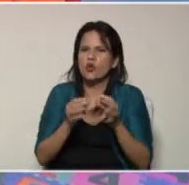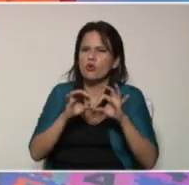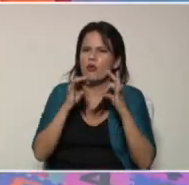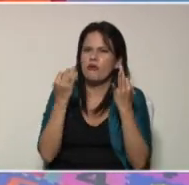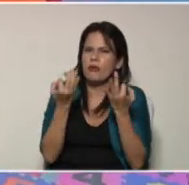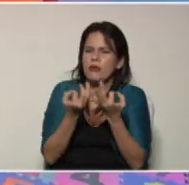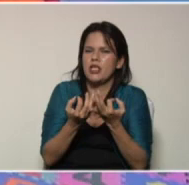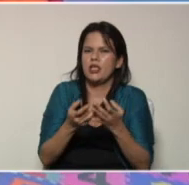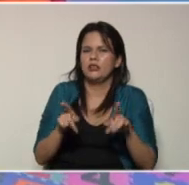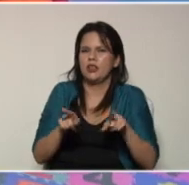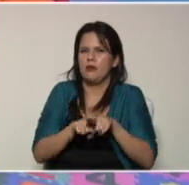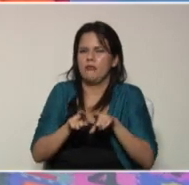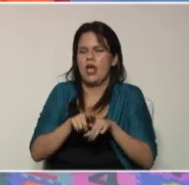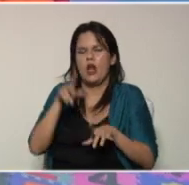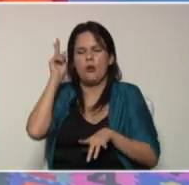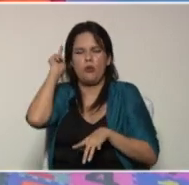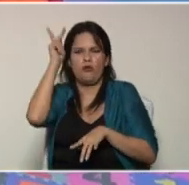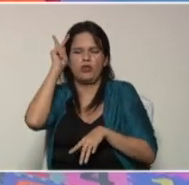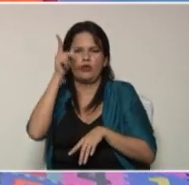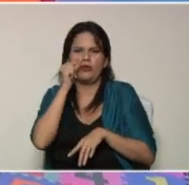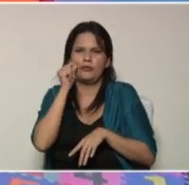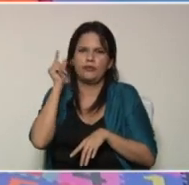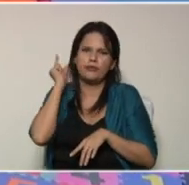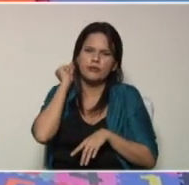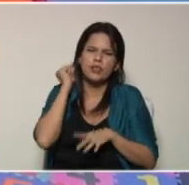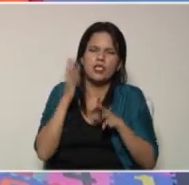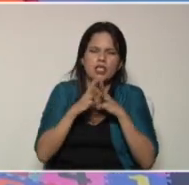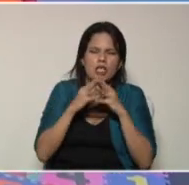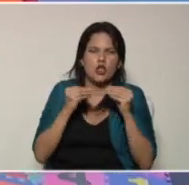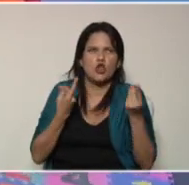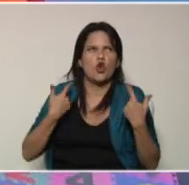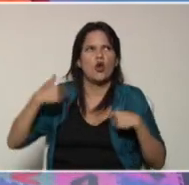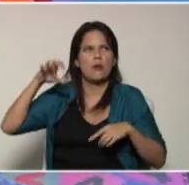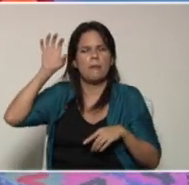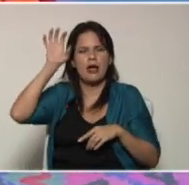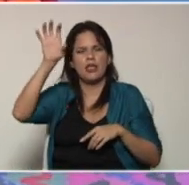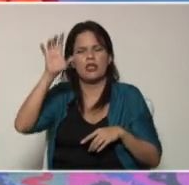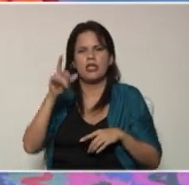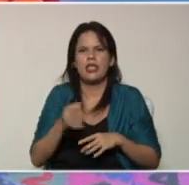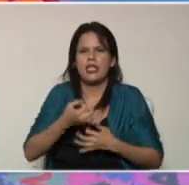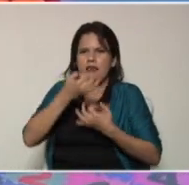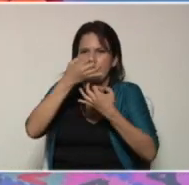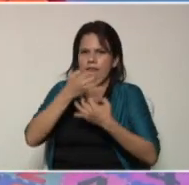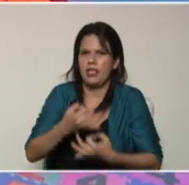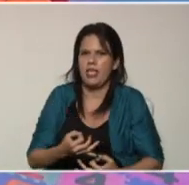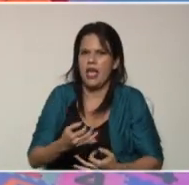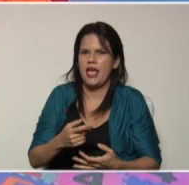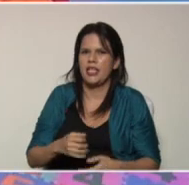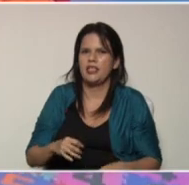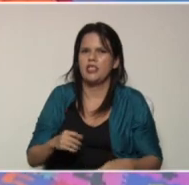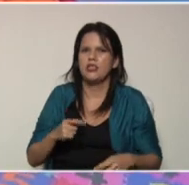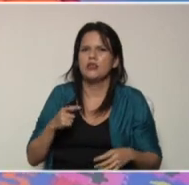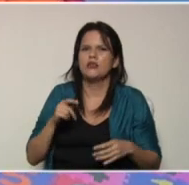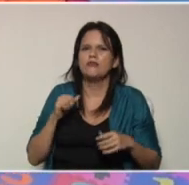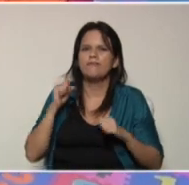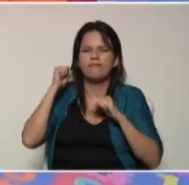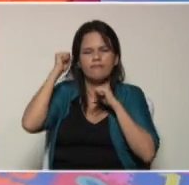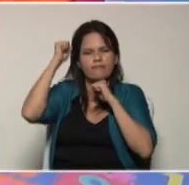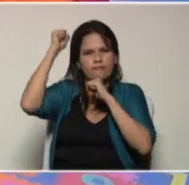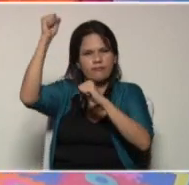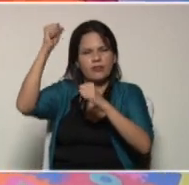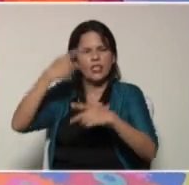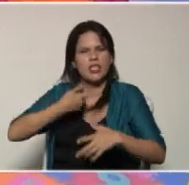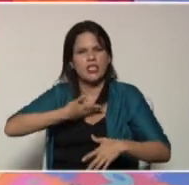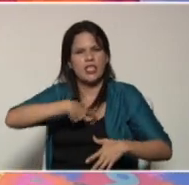y por supuesto a los profesores y profesoras en todo el país que definitivamente están siendo los héroes y heroínas